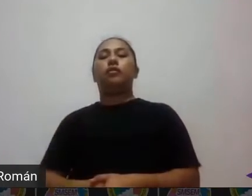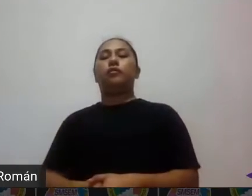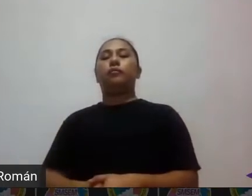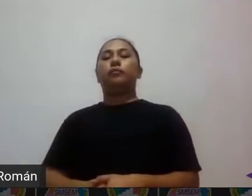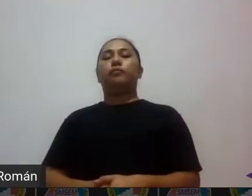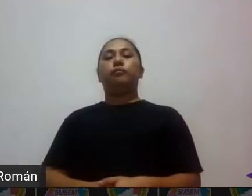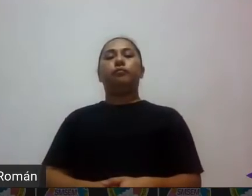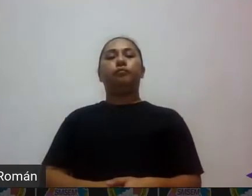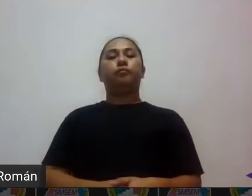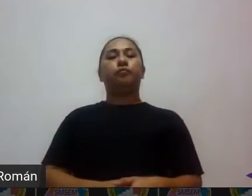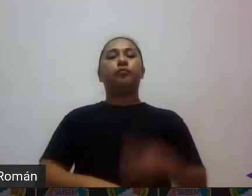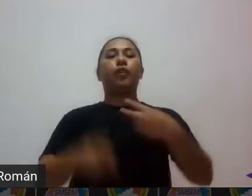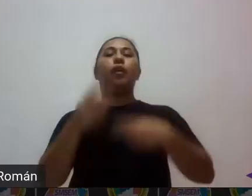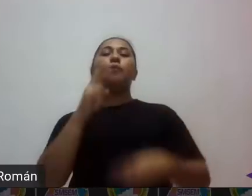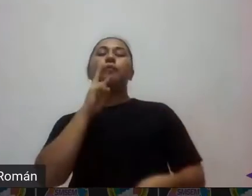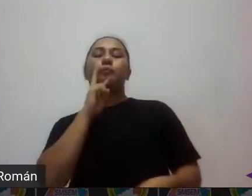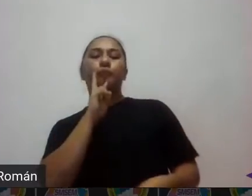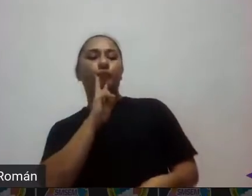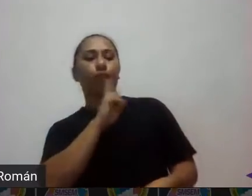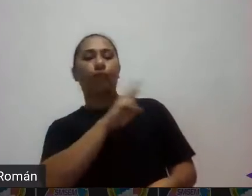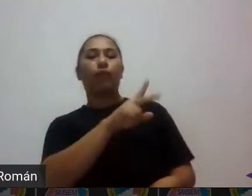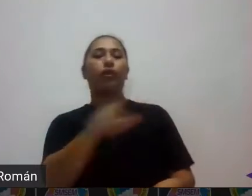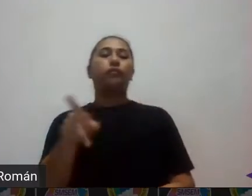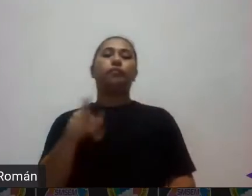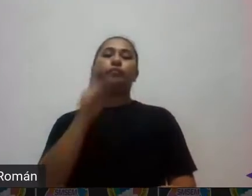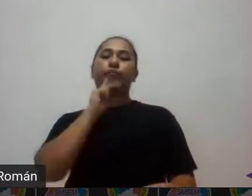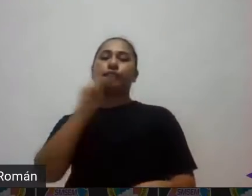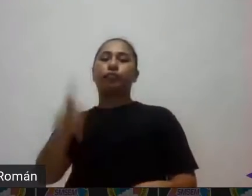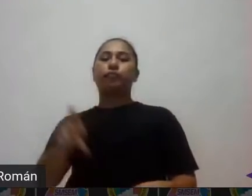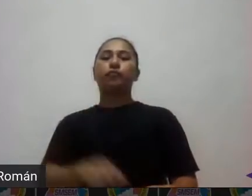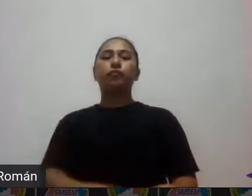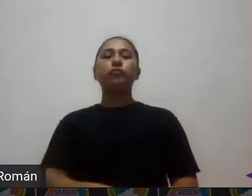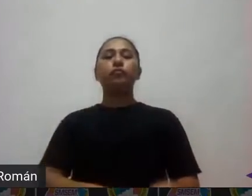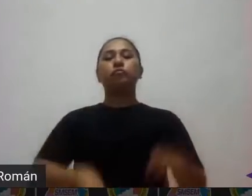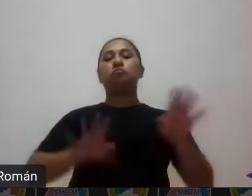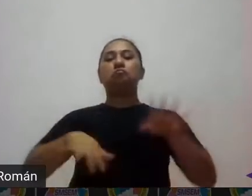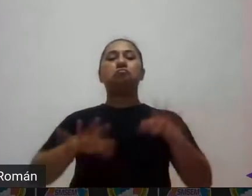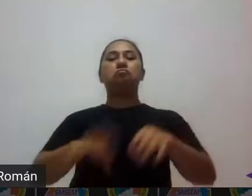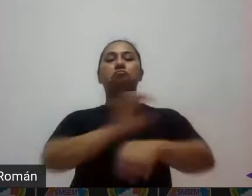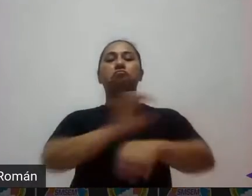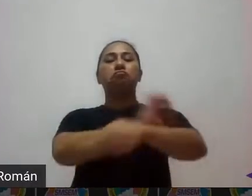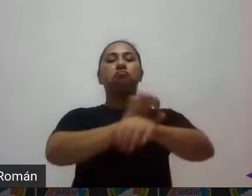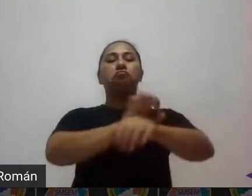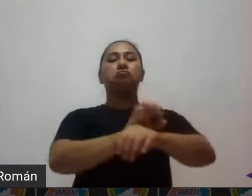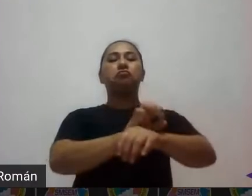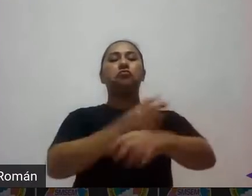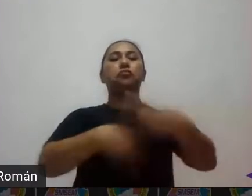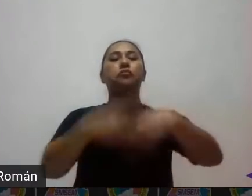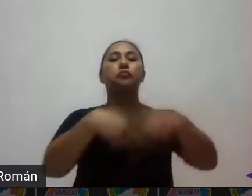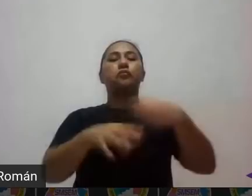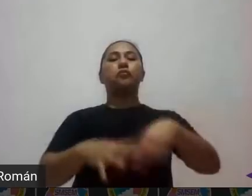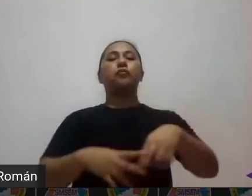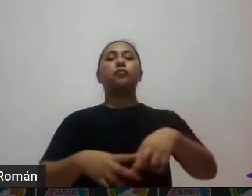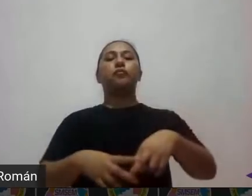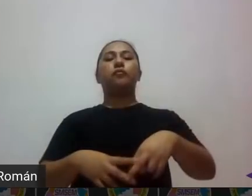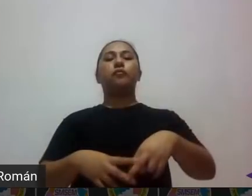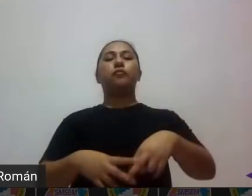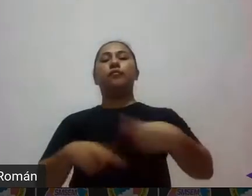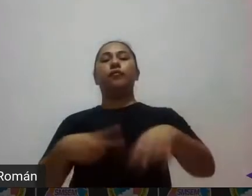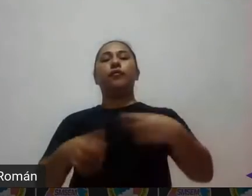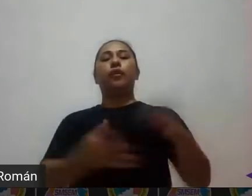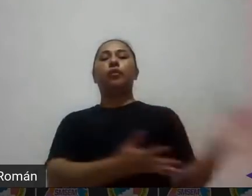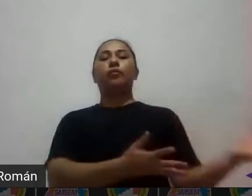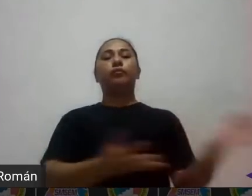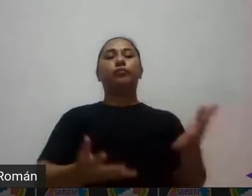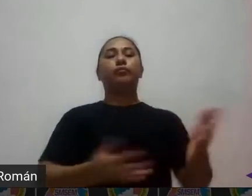comentar a usted algunas de las que los compañeros nos han hecho llegar a través del a través